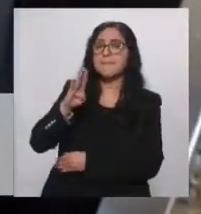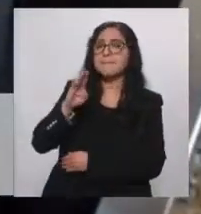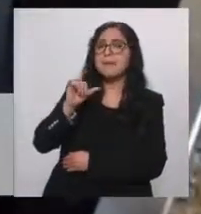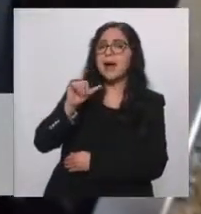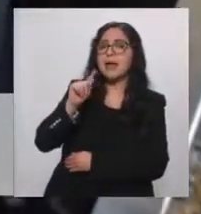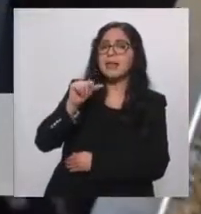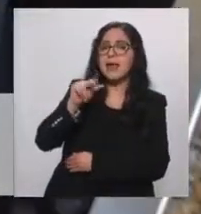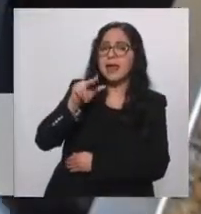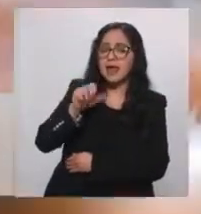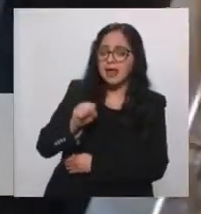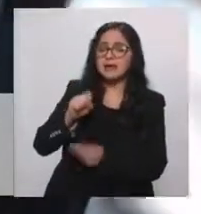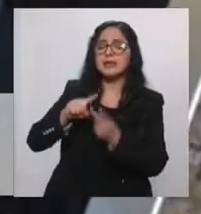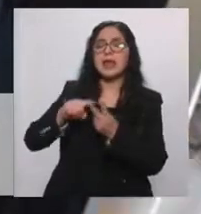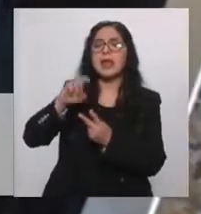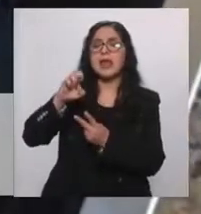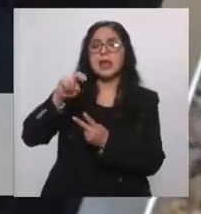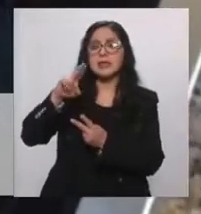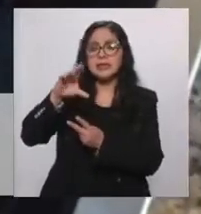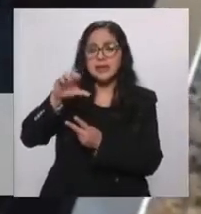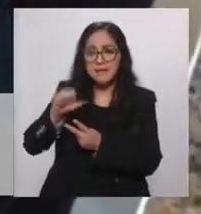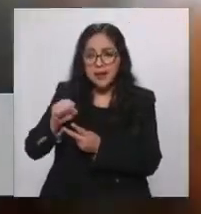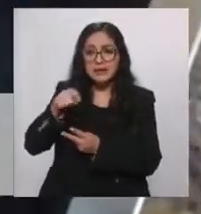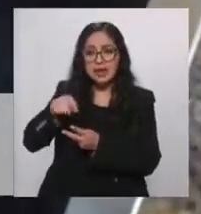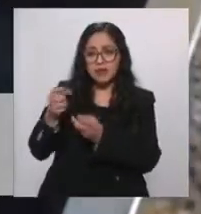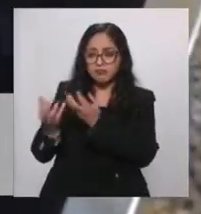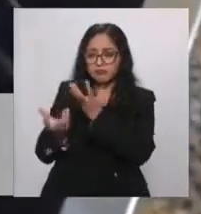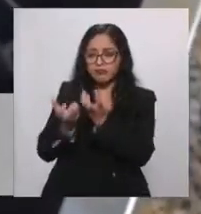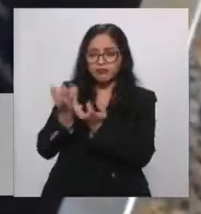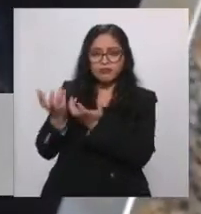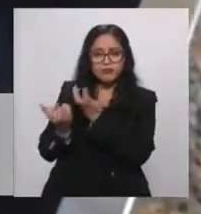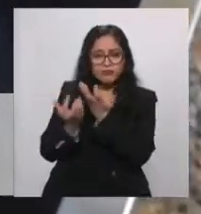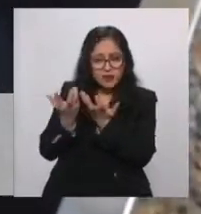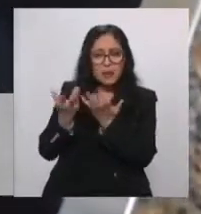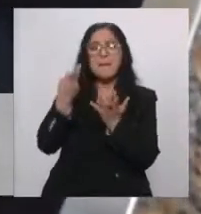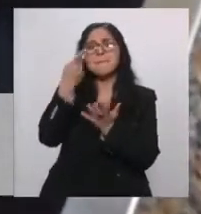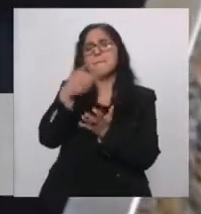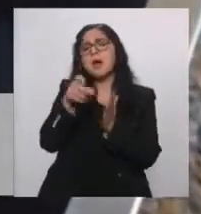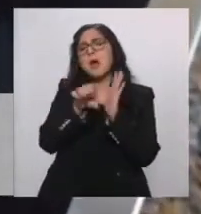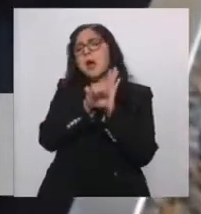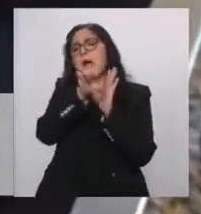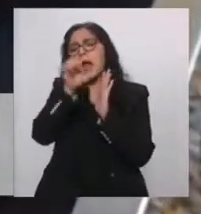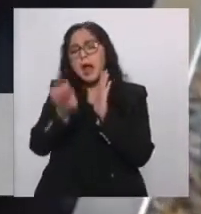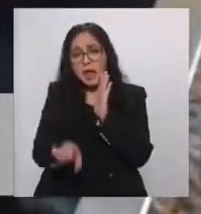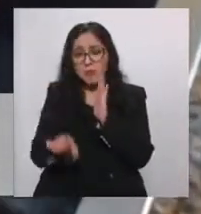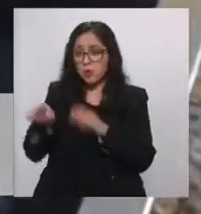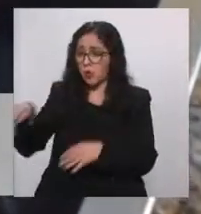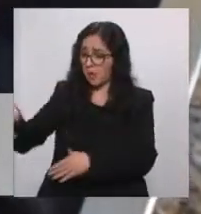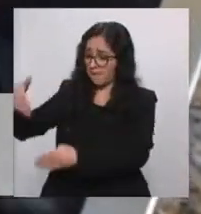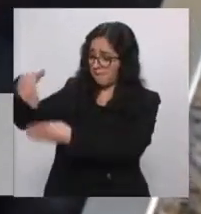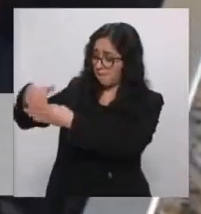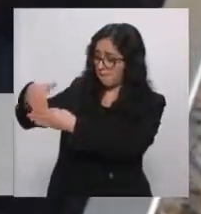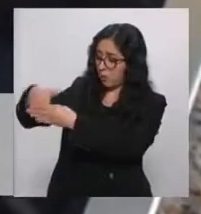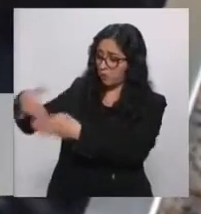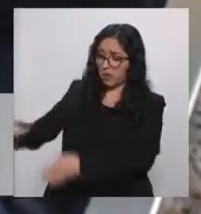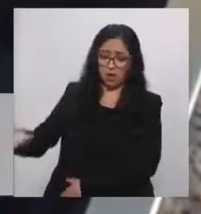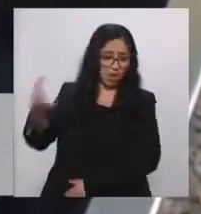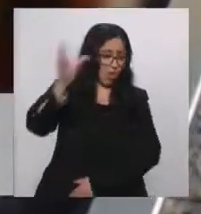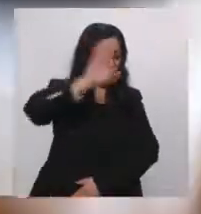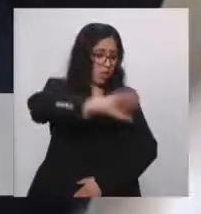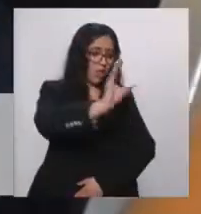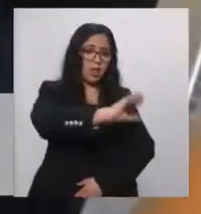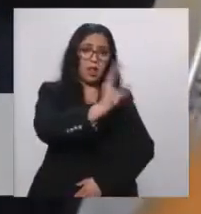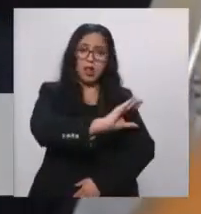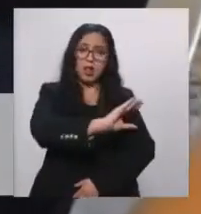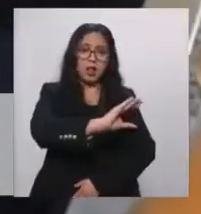digestibilidad, una predigestión. A diferencia de que si tú como tal de la bolsa los echas a la olla, pues no tienes